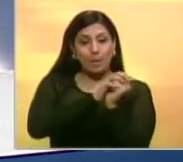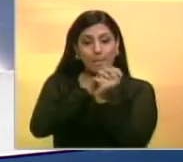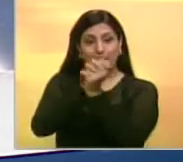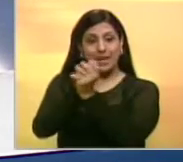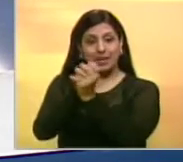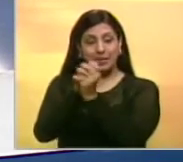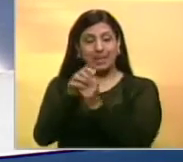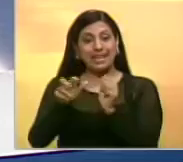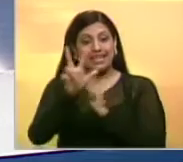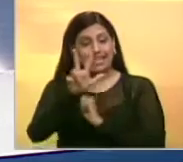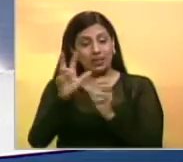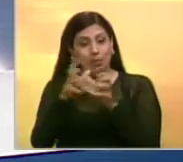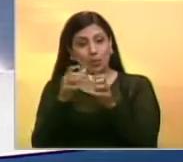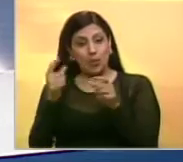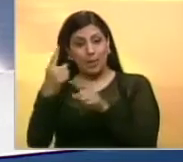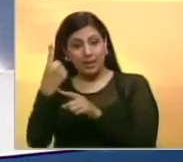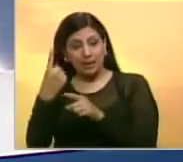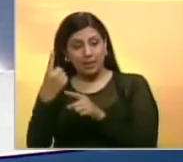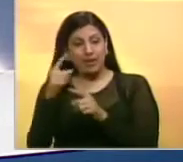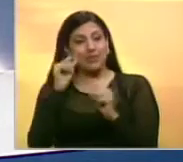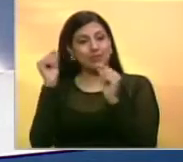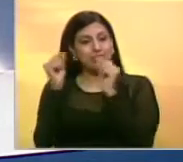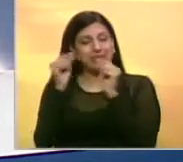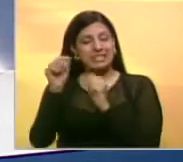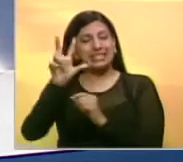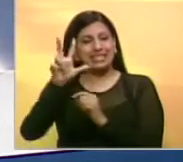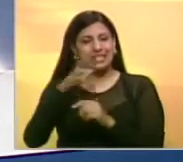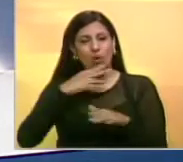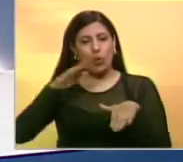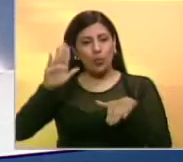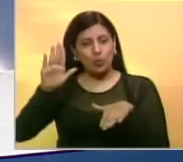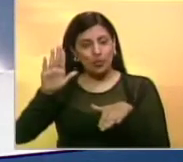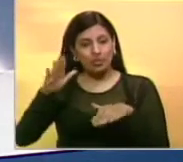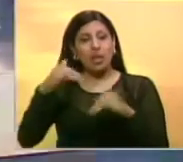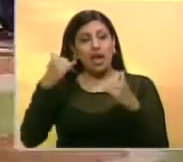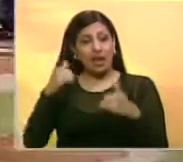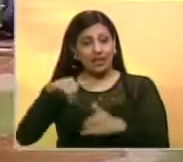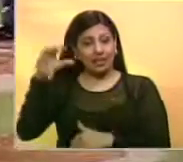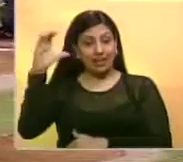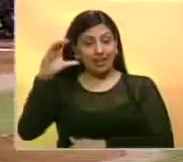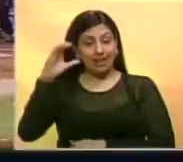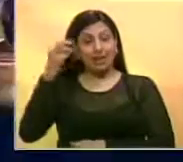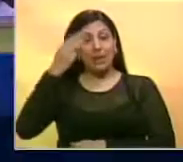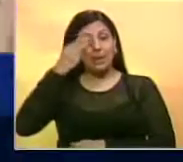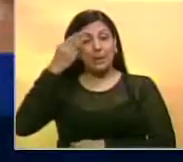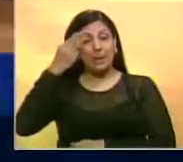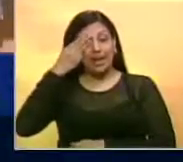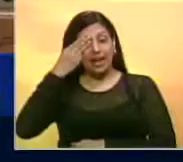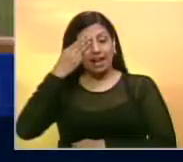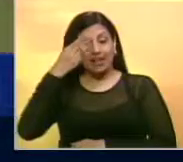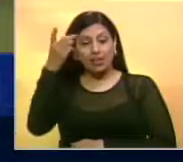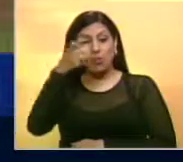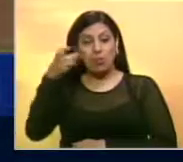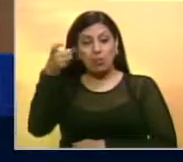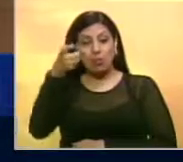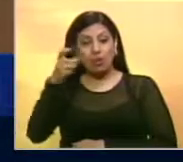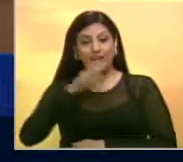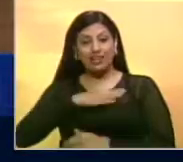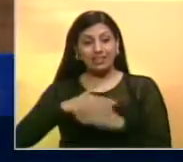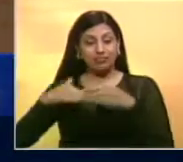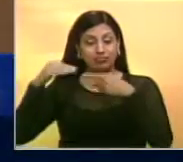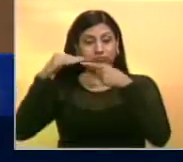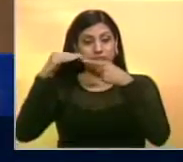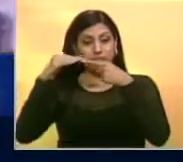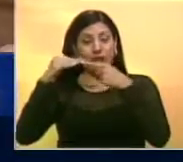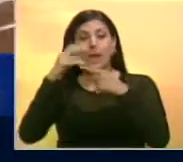criolla con las tres series de primera ronda disputando su tercer compromiso Aquí en Caracas los navegantes del Magallanes buscarán colocarse a ley